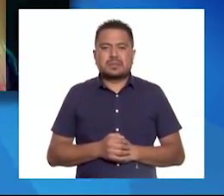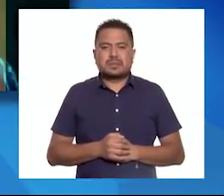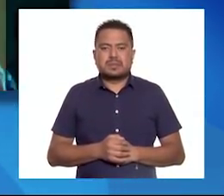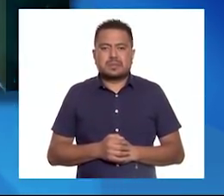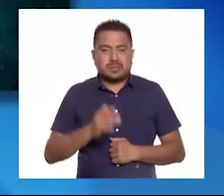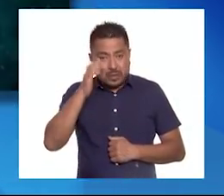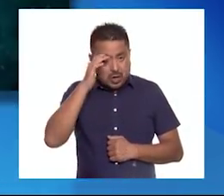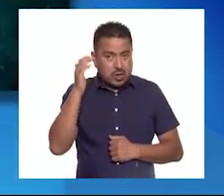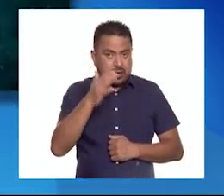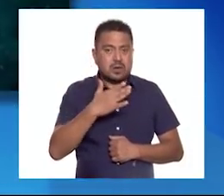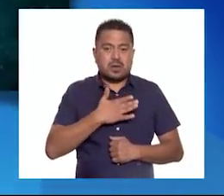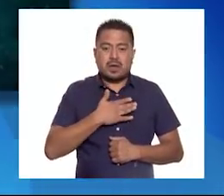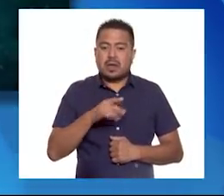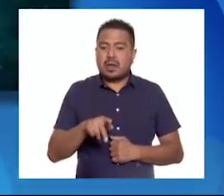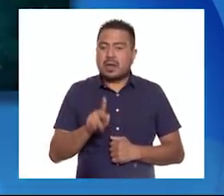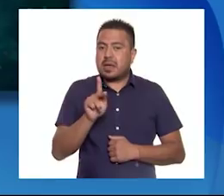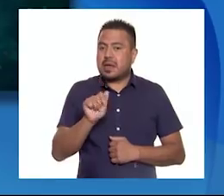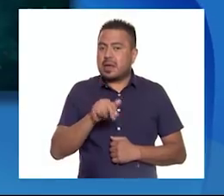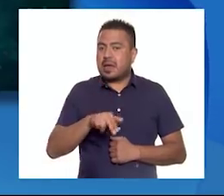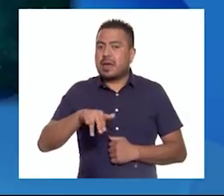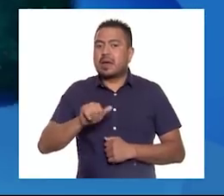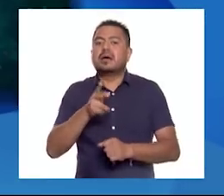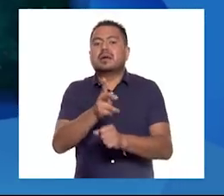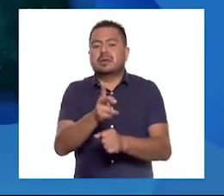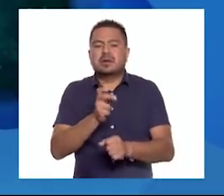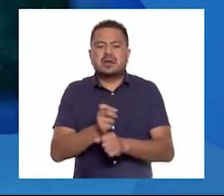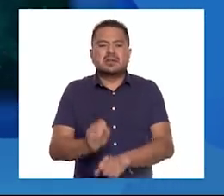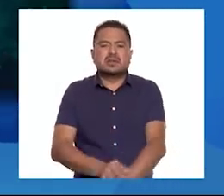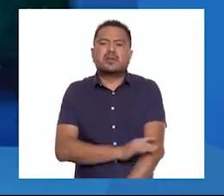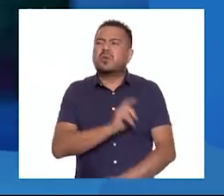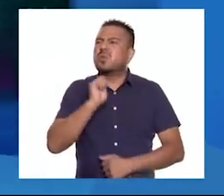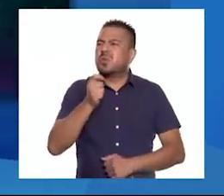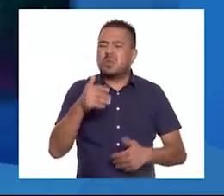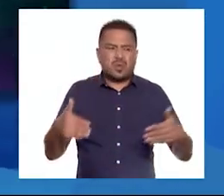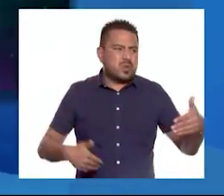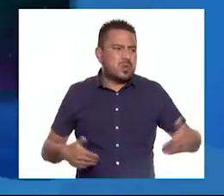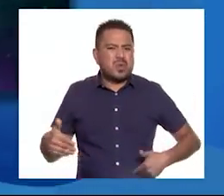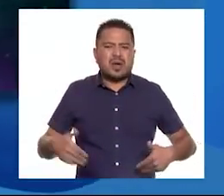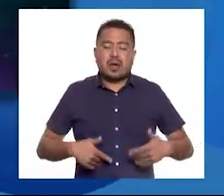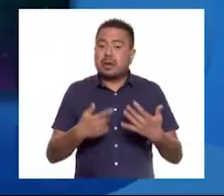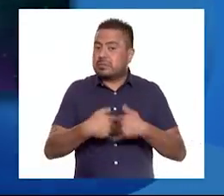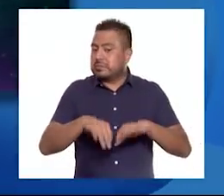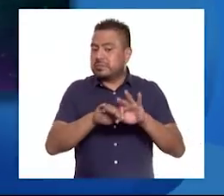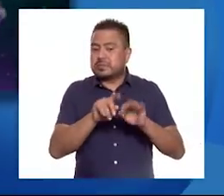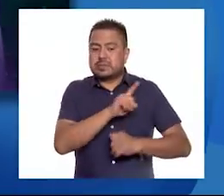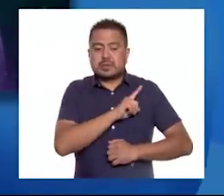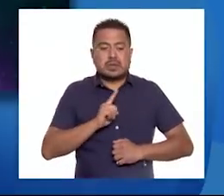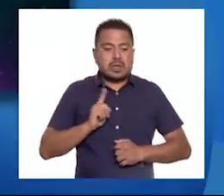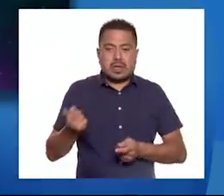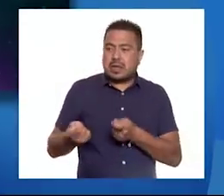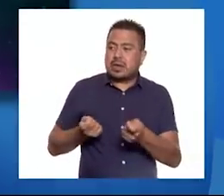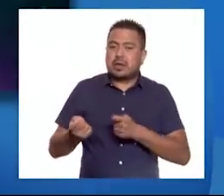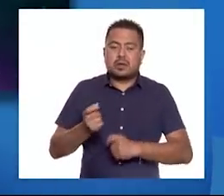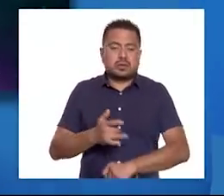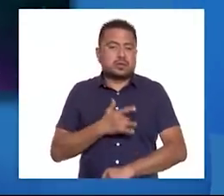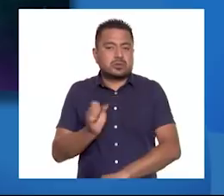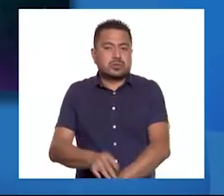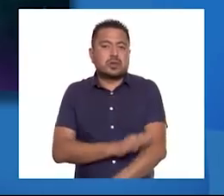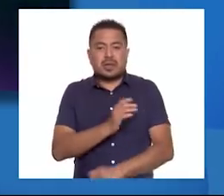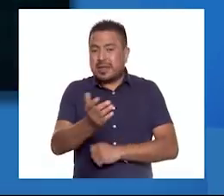Hola, soy Kana y te invito a conocer la emoción de la molestia y la importancia de la regulación emocional.